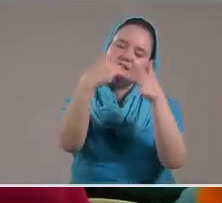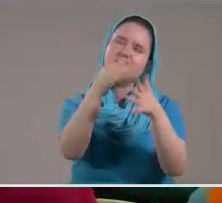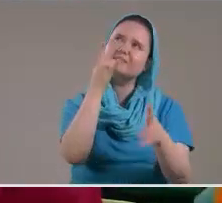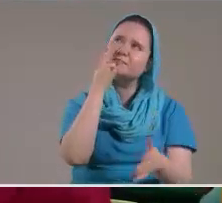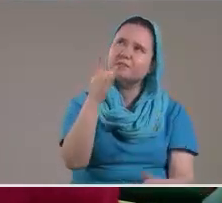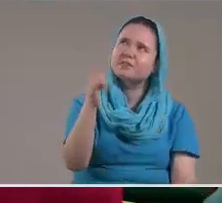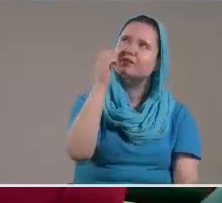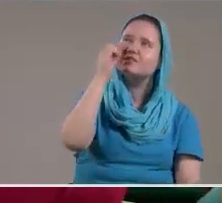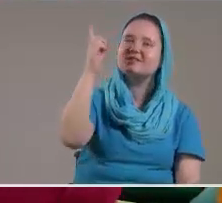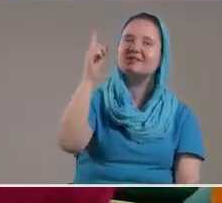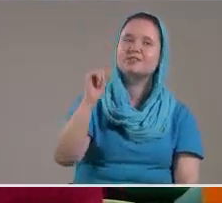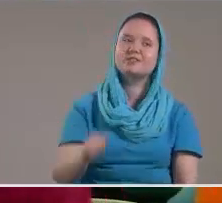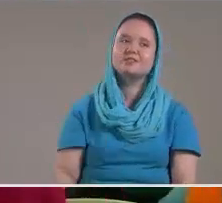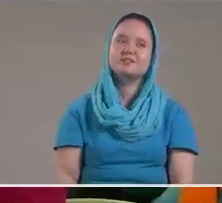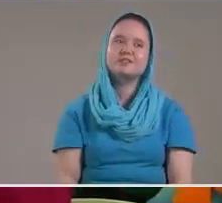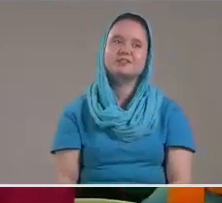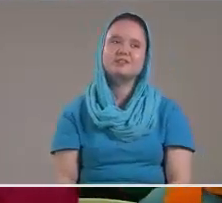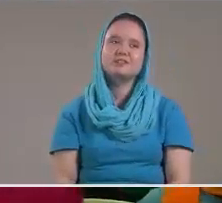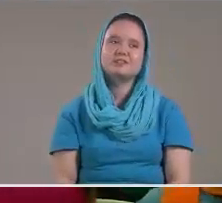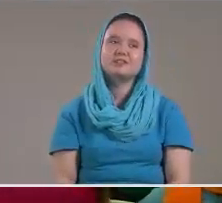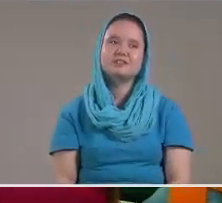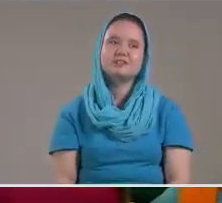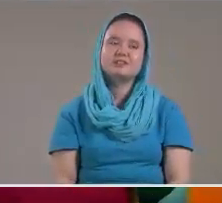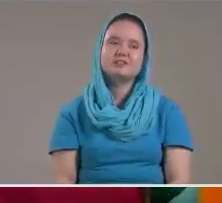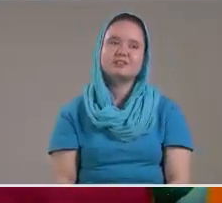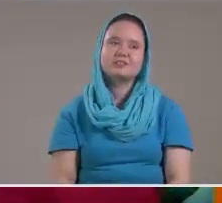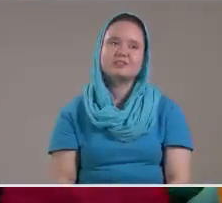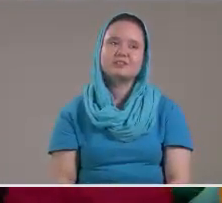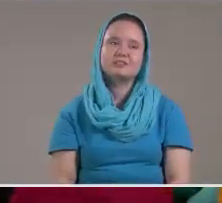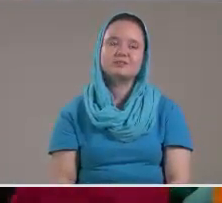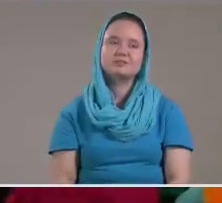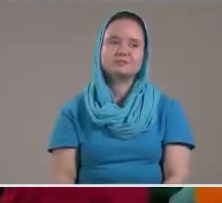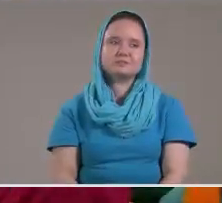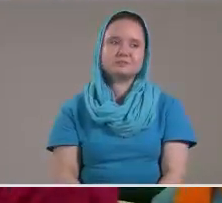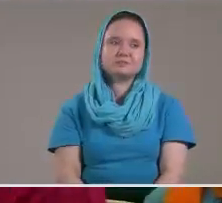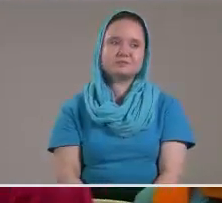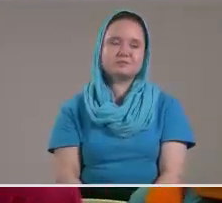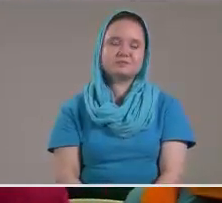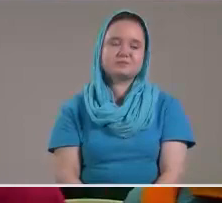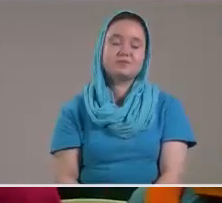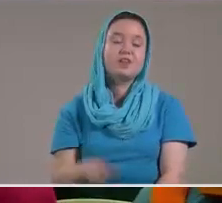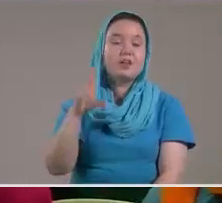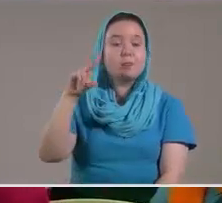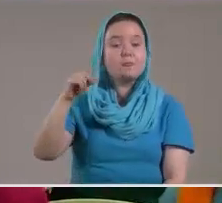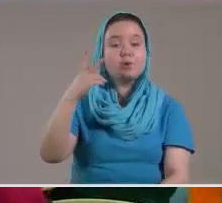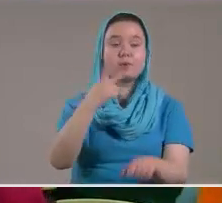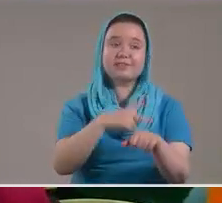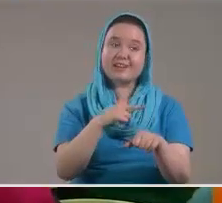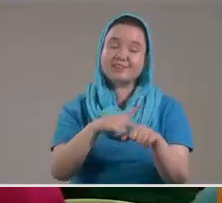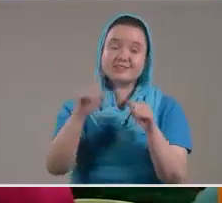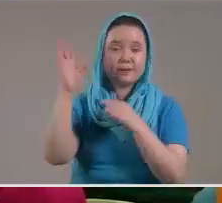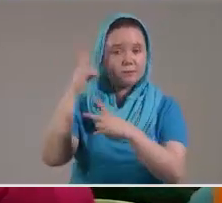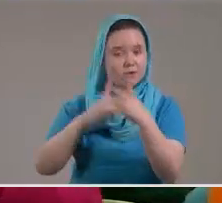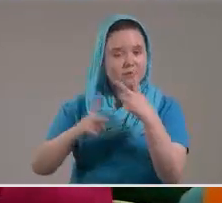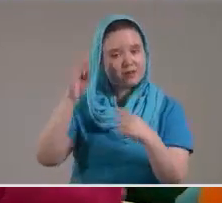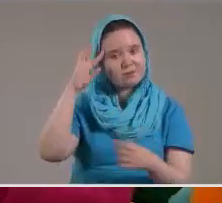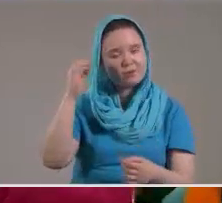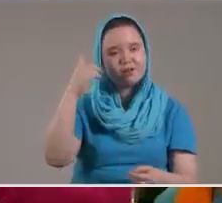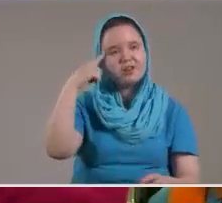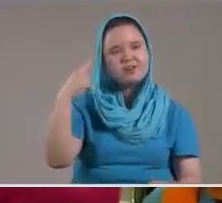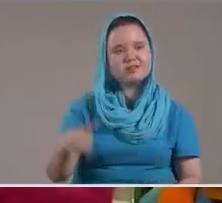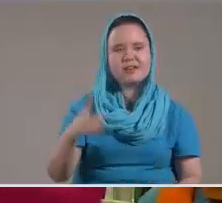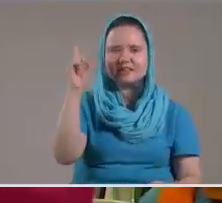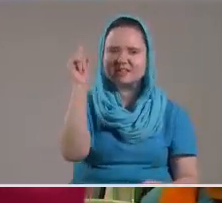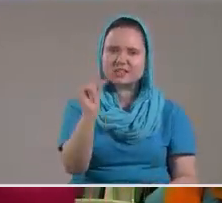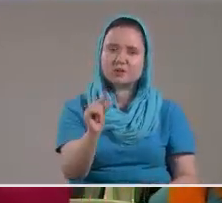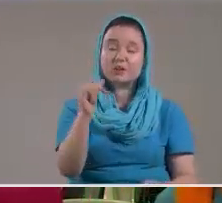Señor A reconciliarse Con su amado Ven No tardes No tardes En volver Porque los días Se acortan El